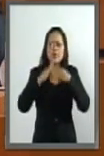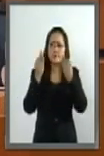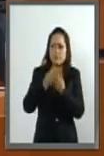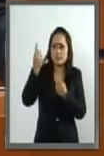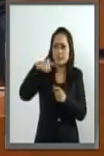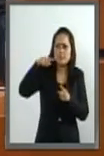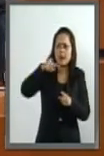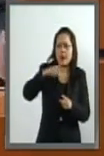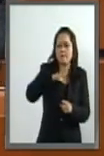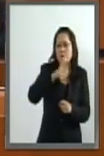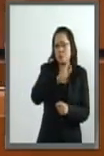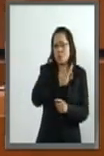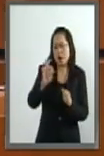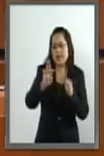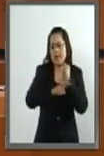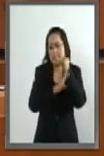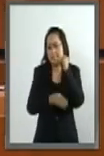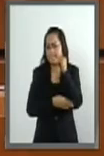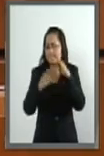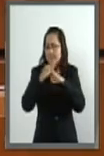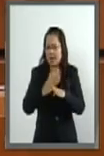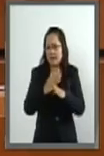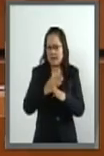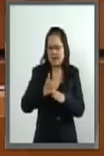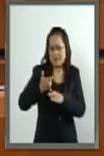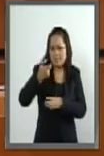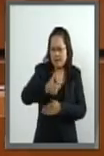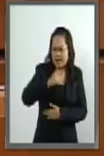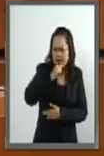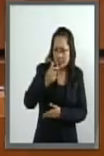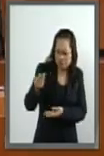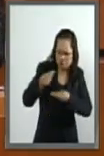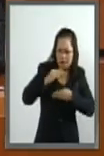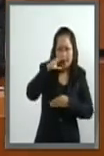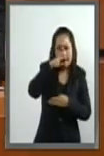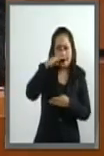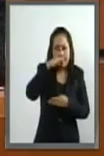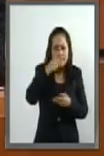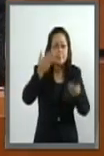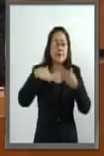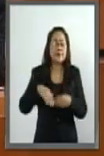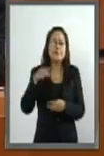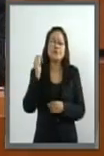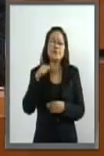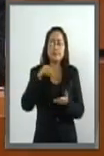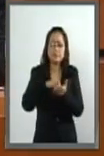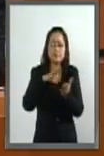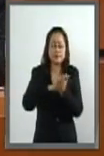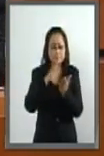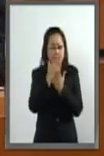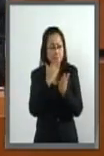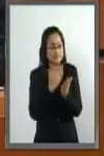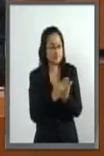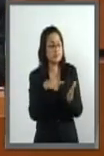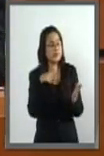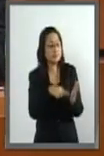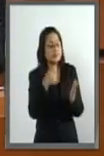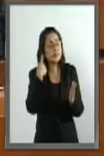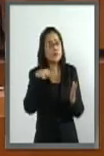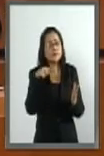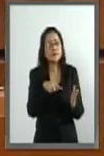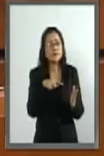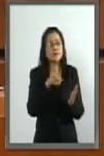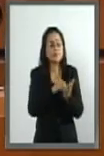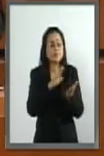profilácticos sin costo al momento de recibirlos de acuerdo a la disponibilidad presupuestal.